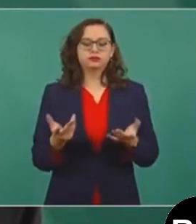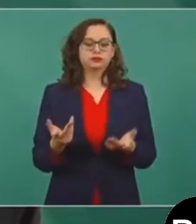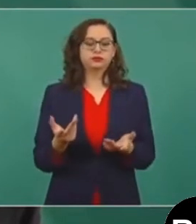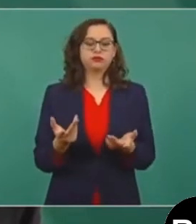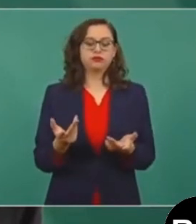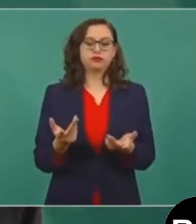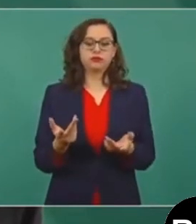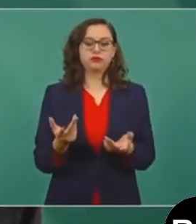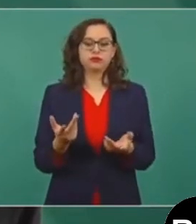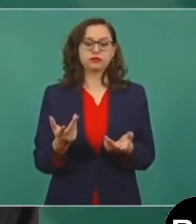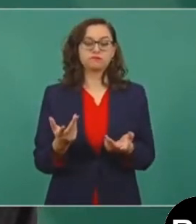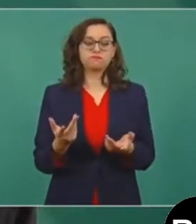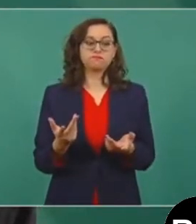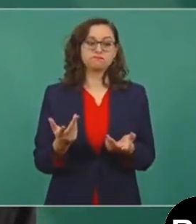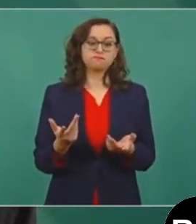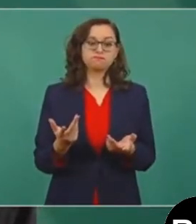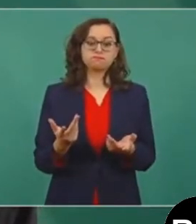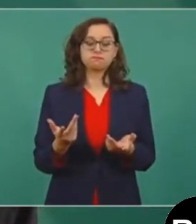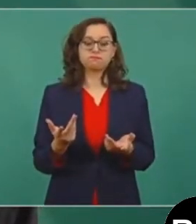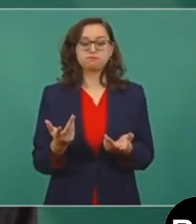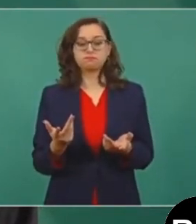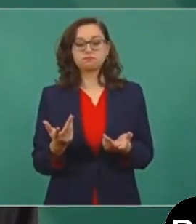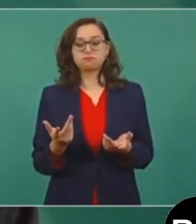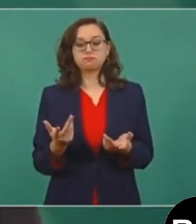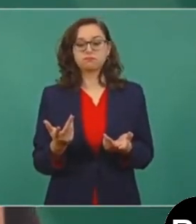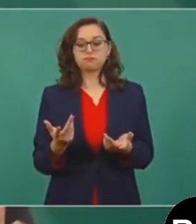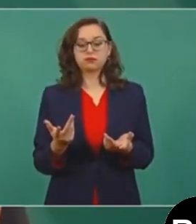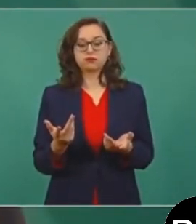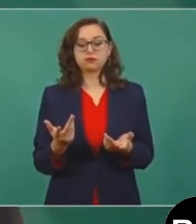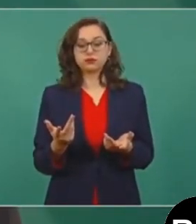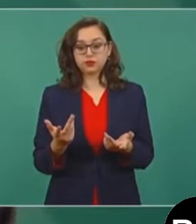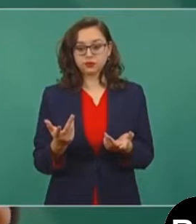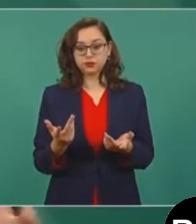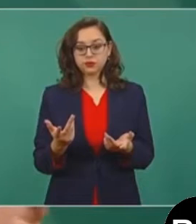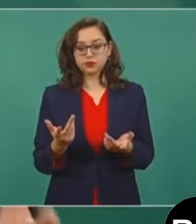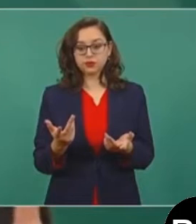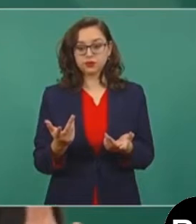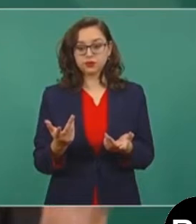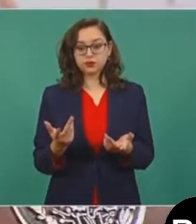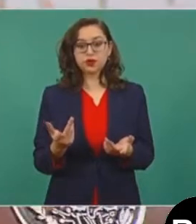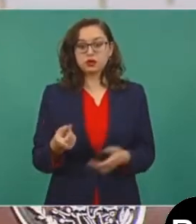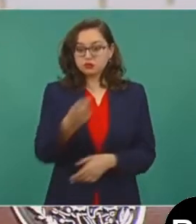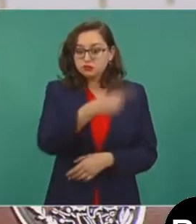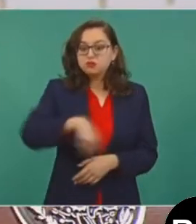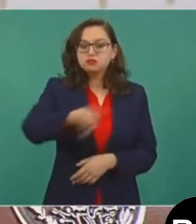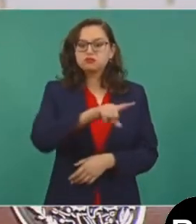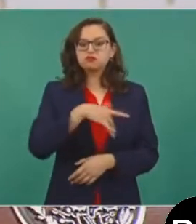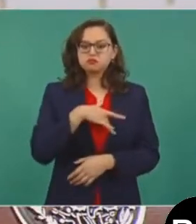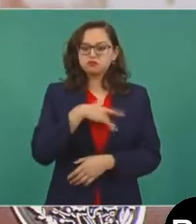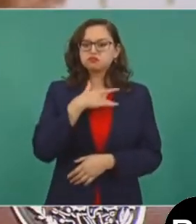algo que puedan aportar,